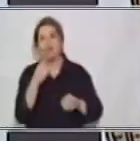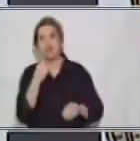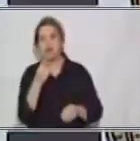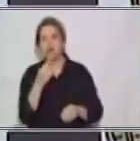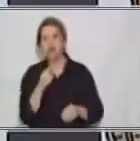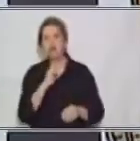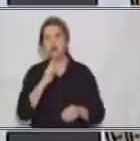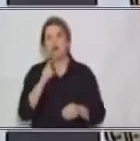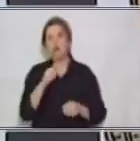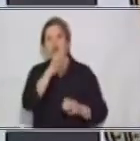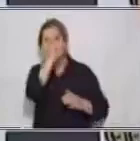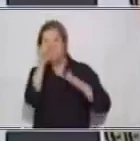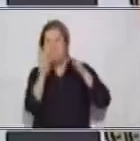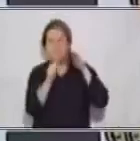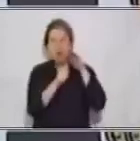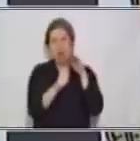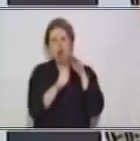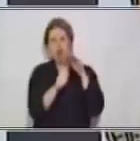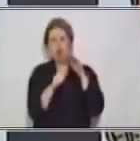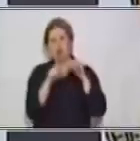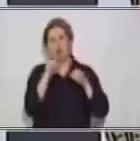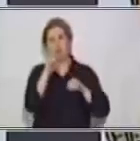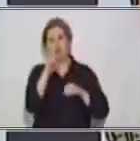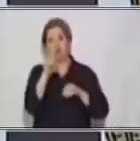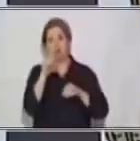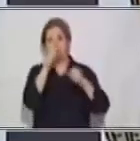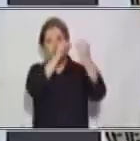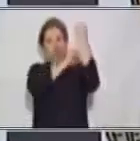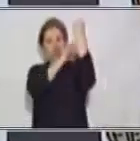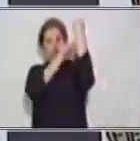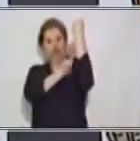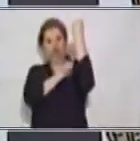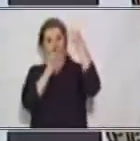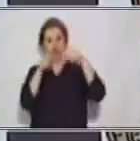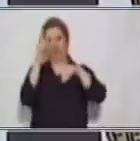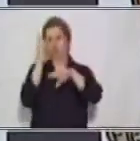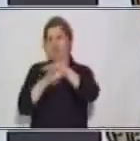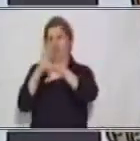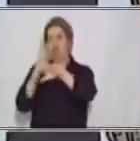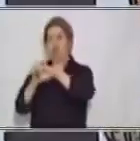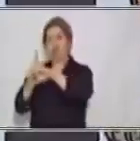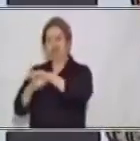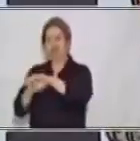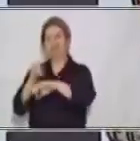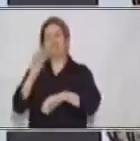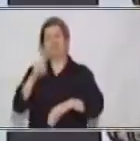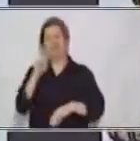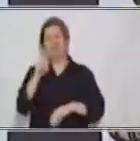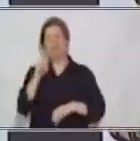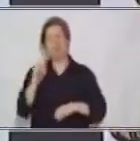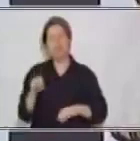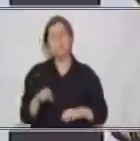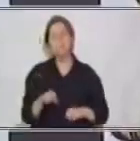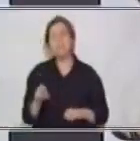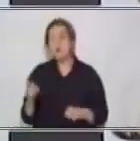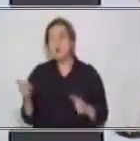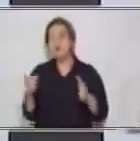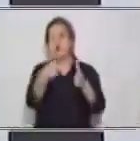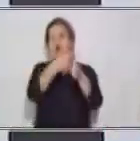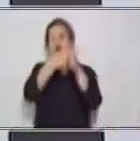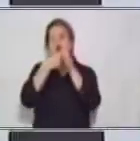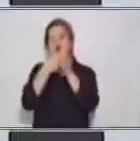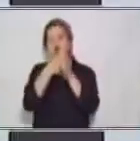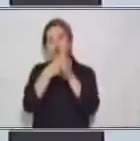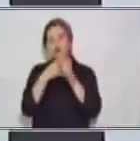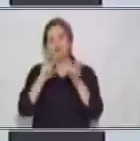entender que estoy ocupando, que estoy recibiendo orden superior. Con, indica